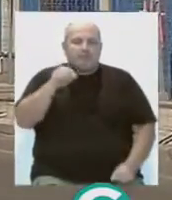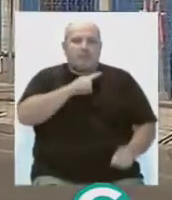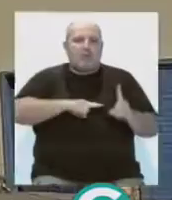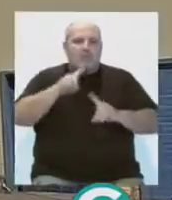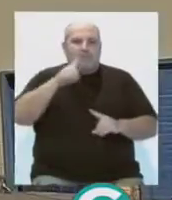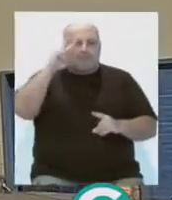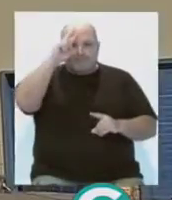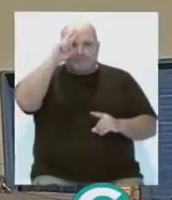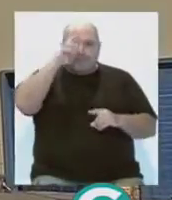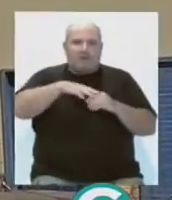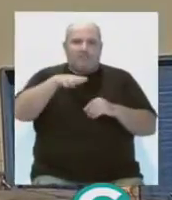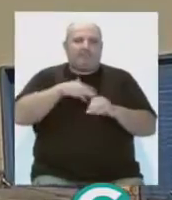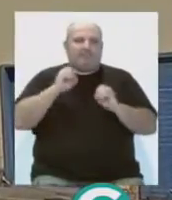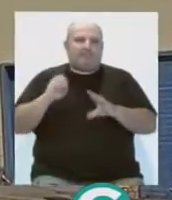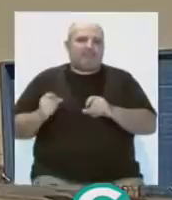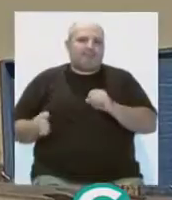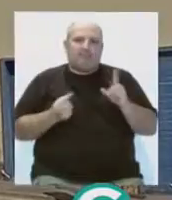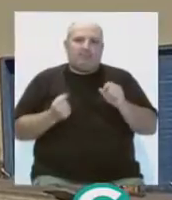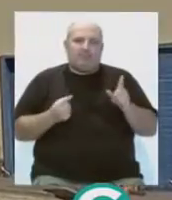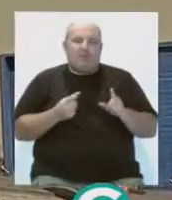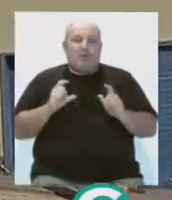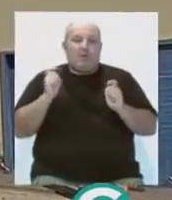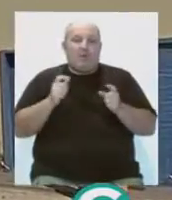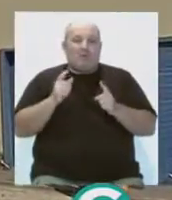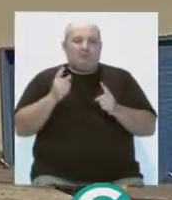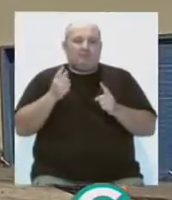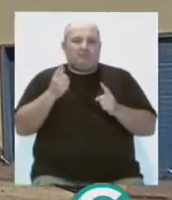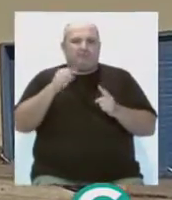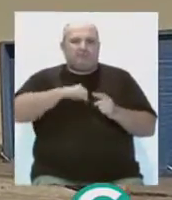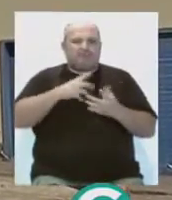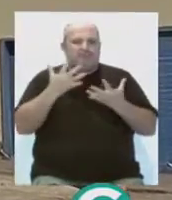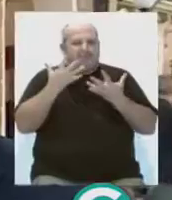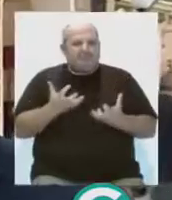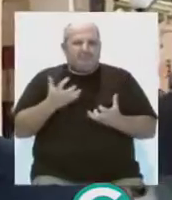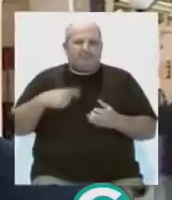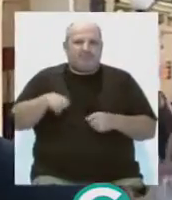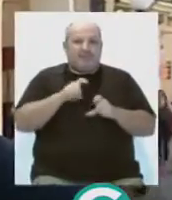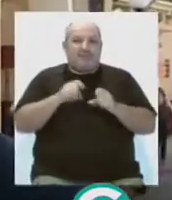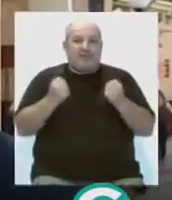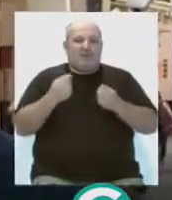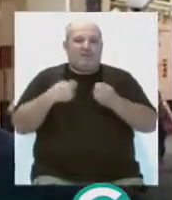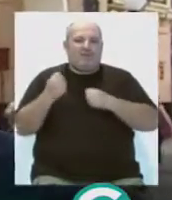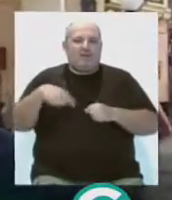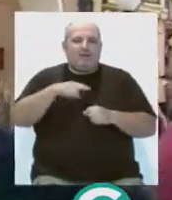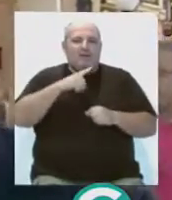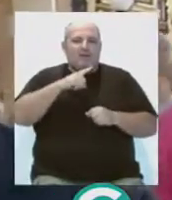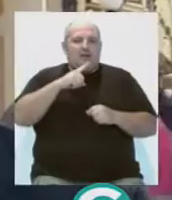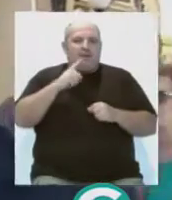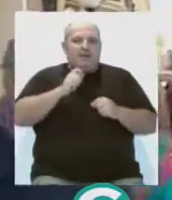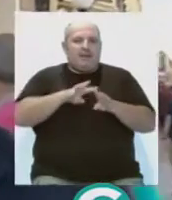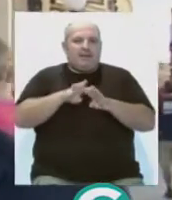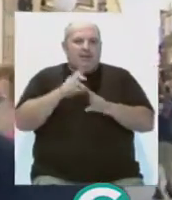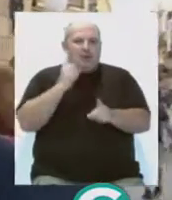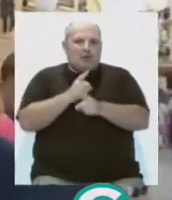ellos se están planteando abandonar la ciudad. Fue una reunión desalentadora, puesto que lo que hicimos fue acoger las